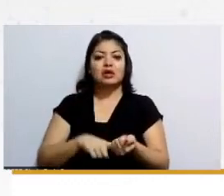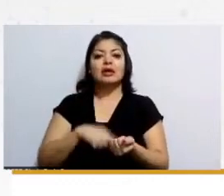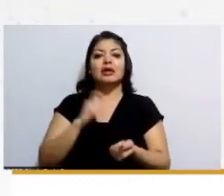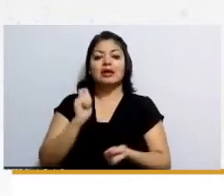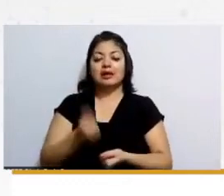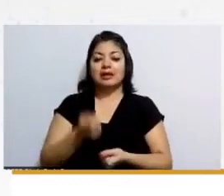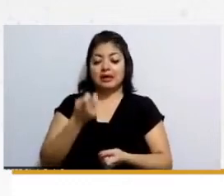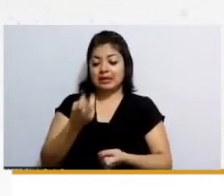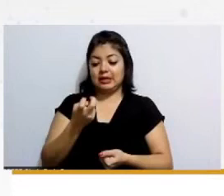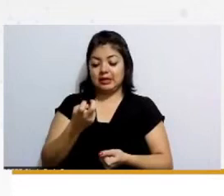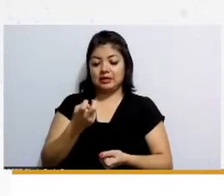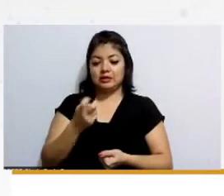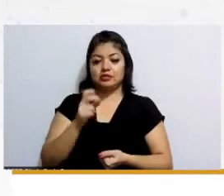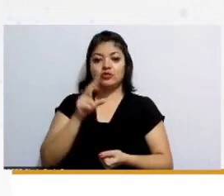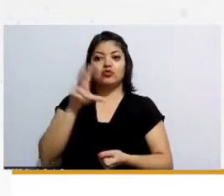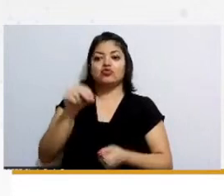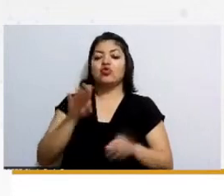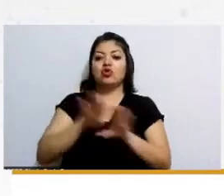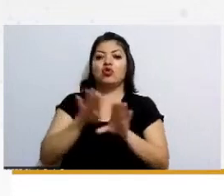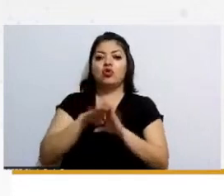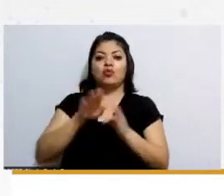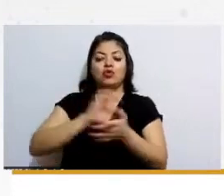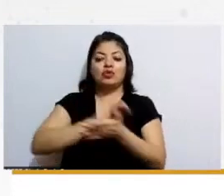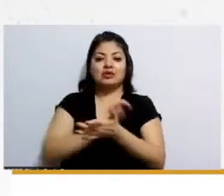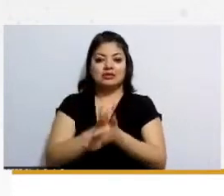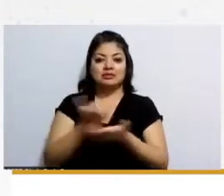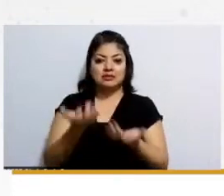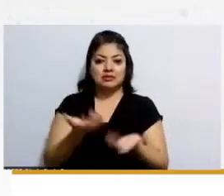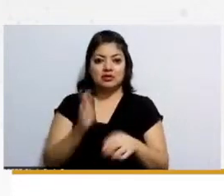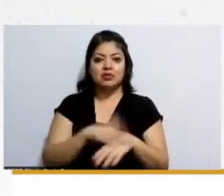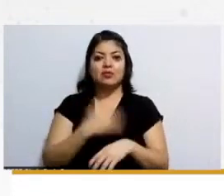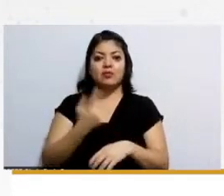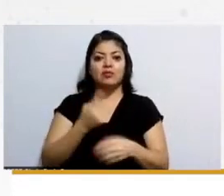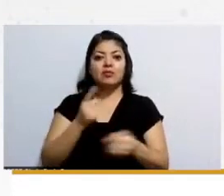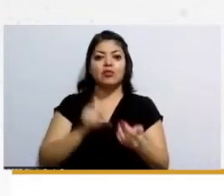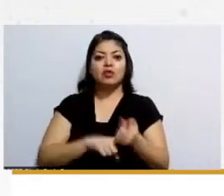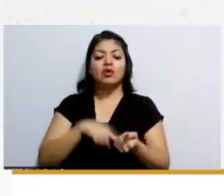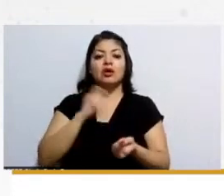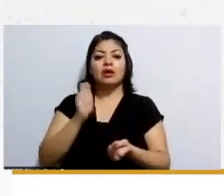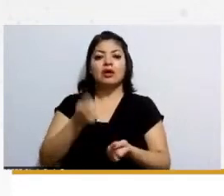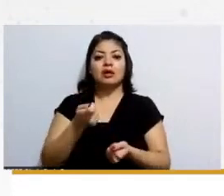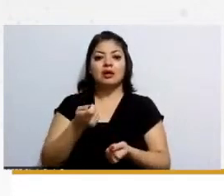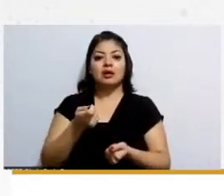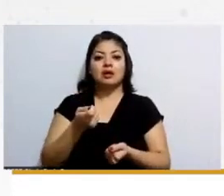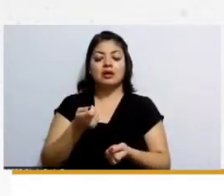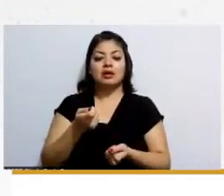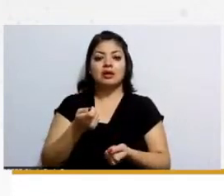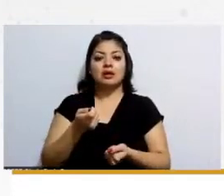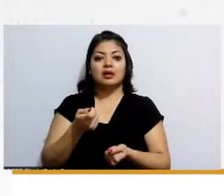no sea discriminatorio porque ahí pues se argumentaba la discriminación por